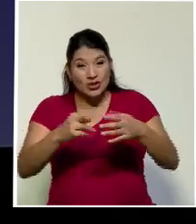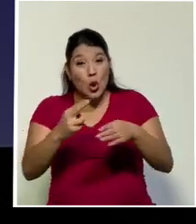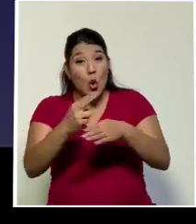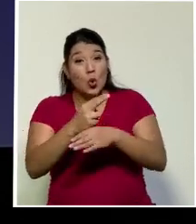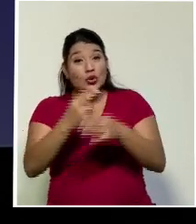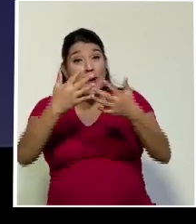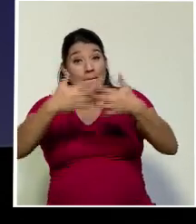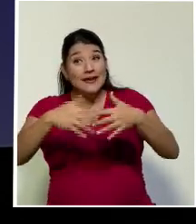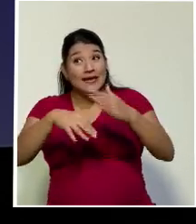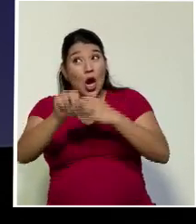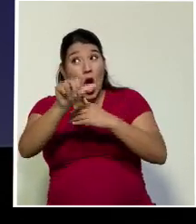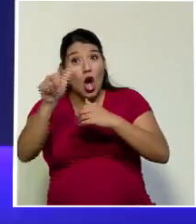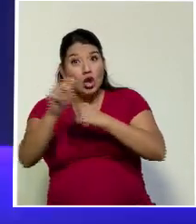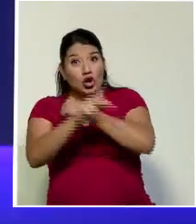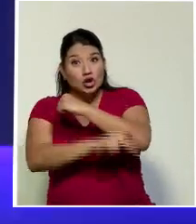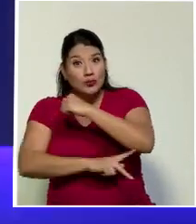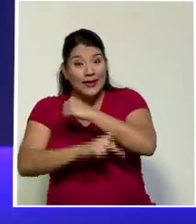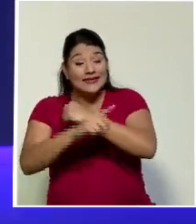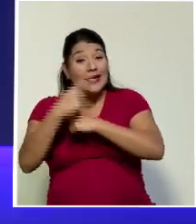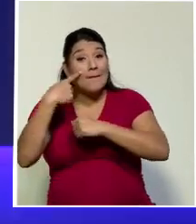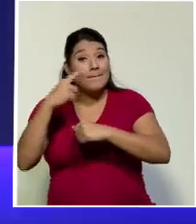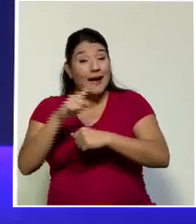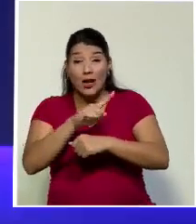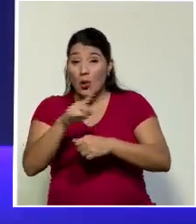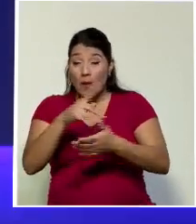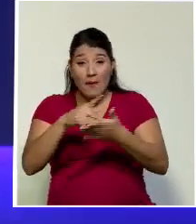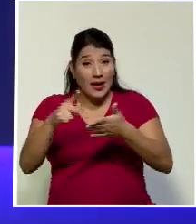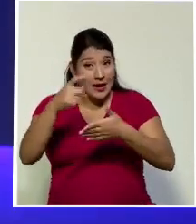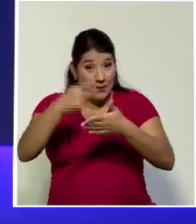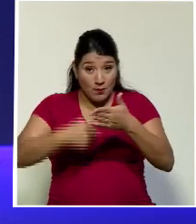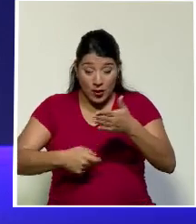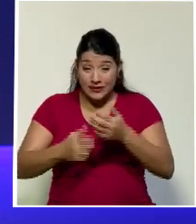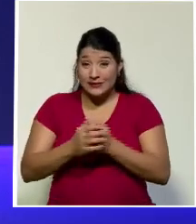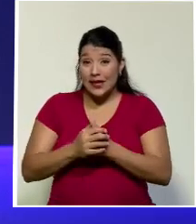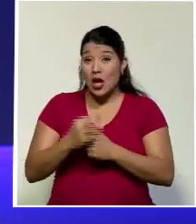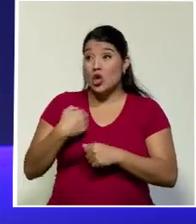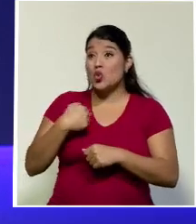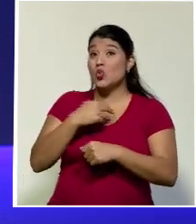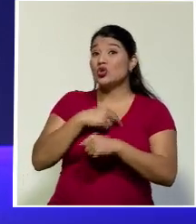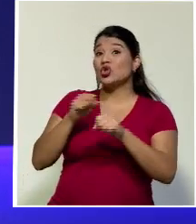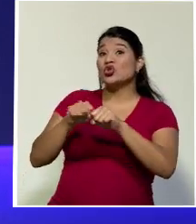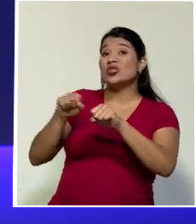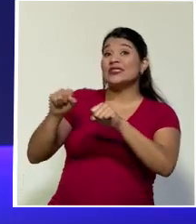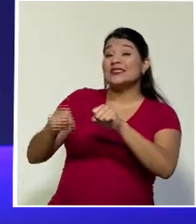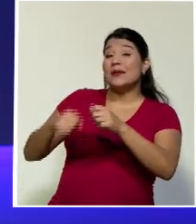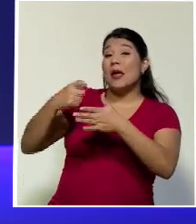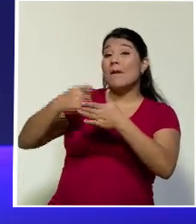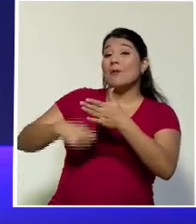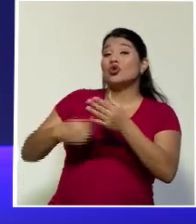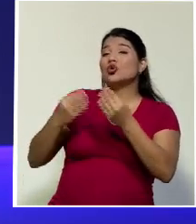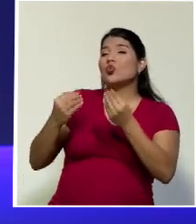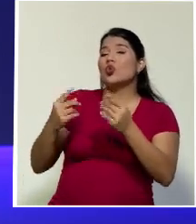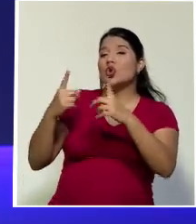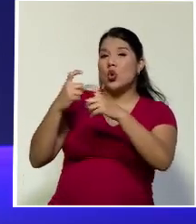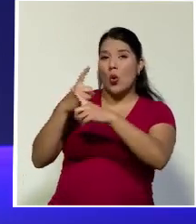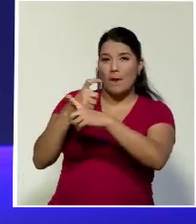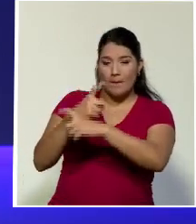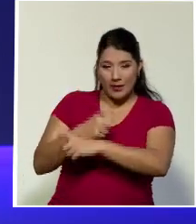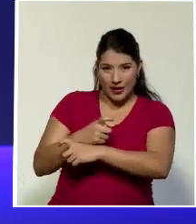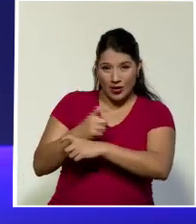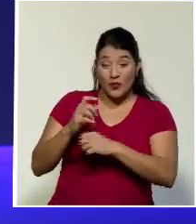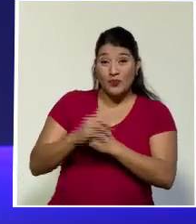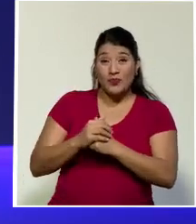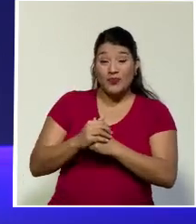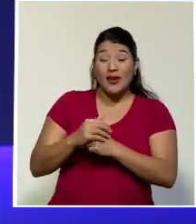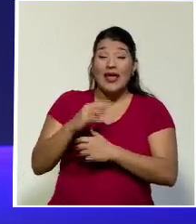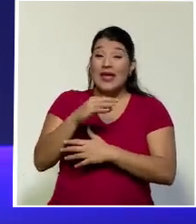Los sistemas tributarios deben ser lo más simples posibles. Nuestro sistema tributario es bastante complejo y en materia de impuestos sobre la renta, esa complejidad,